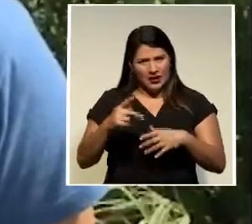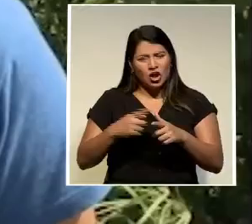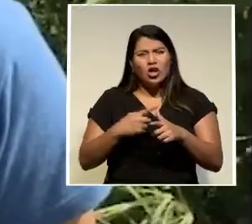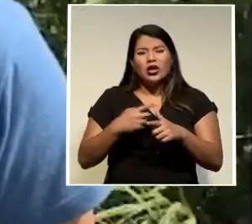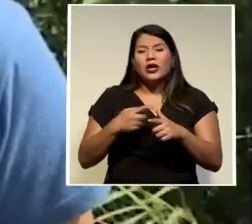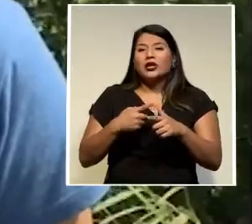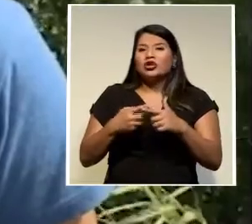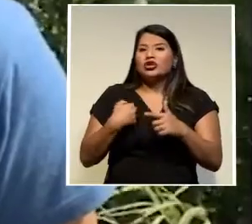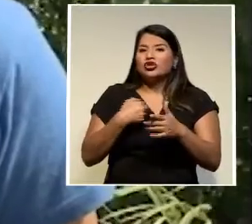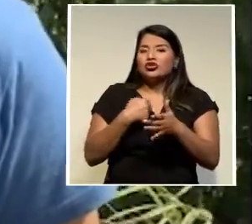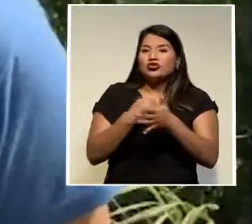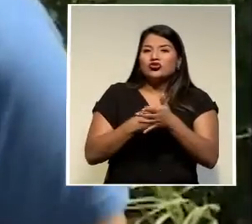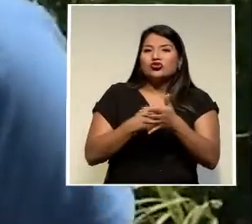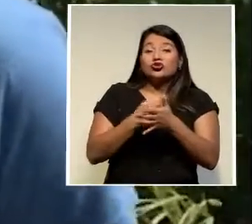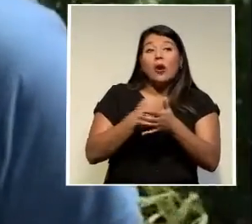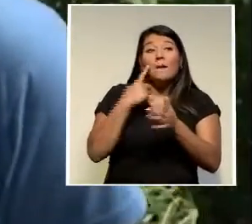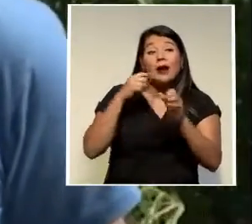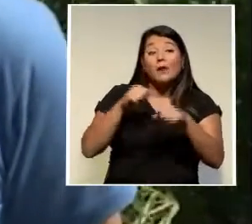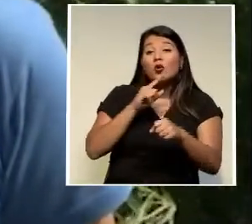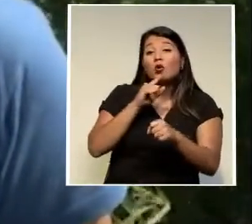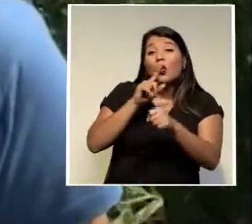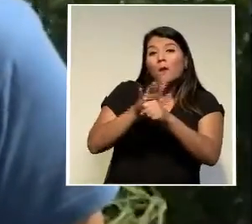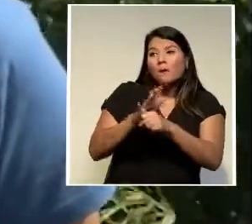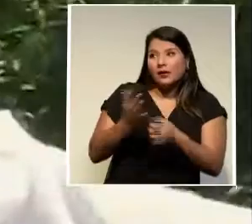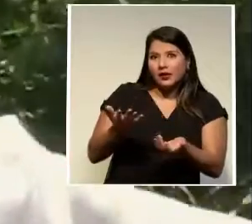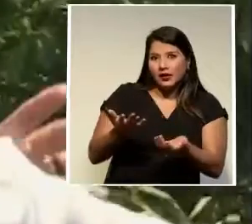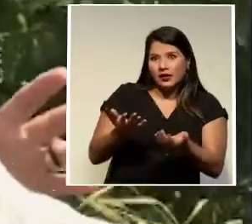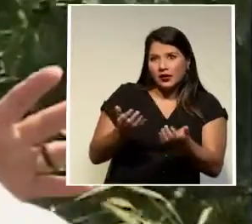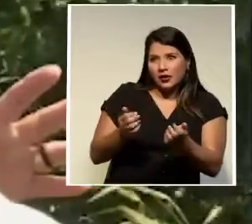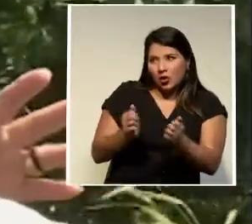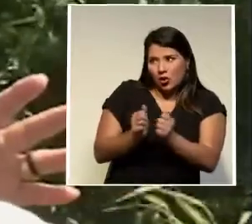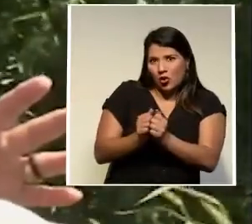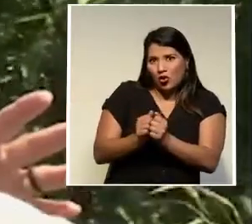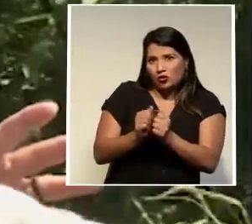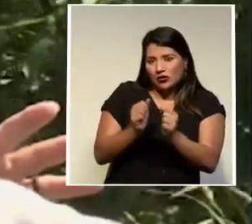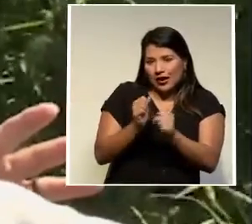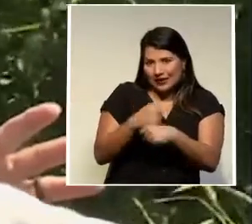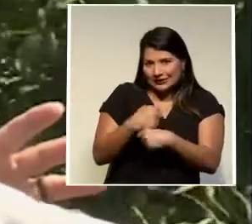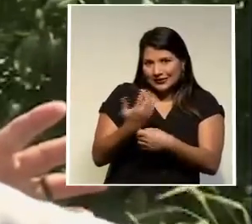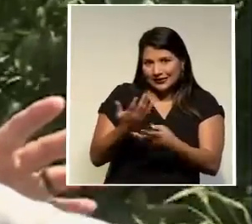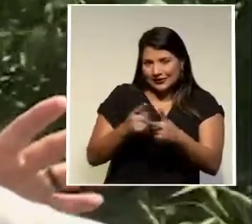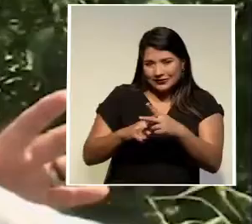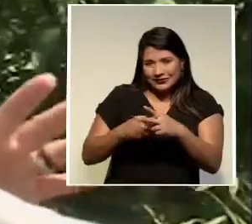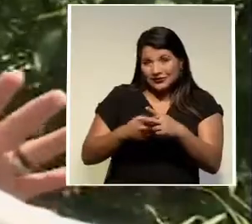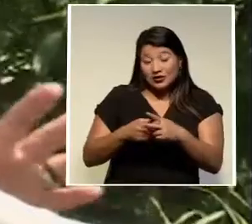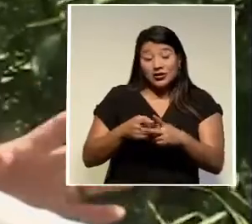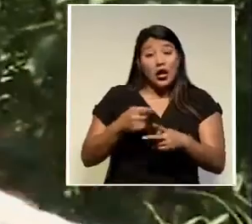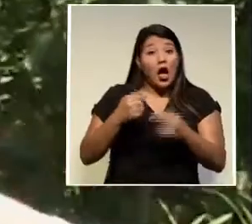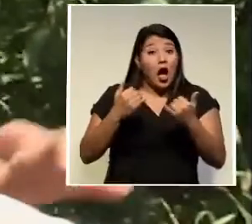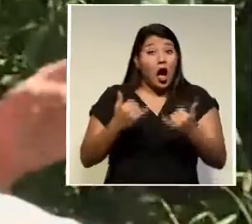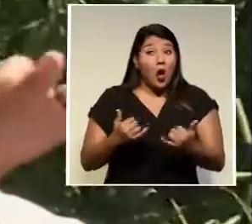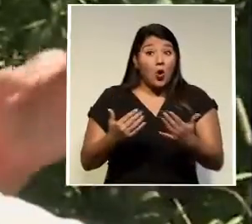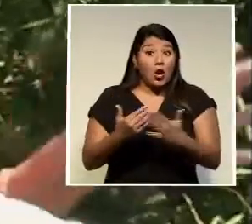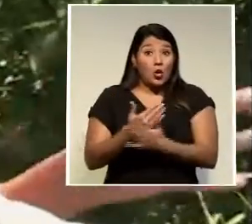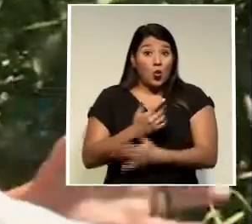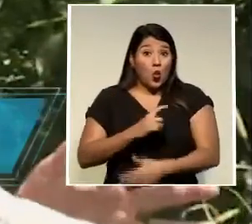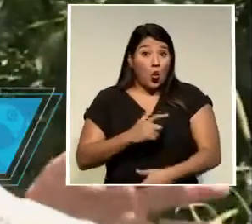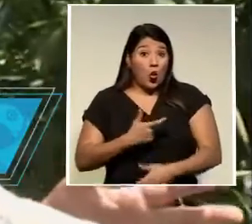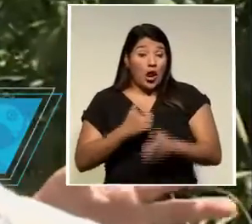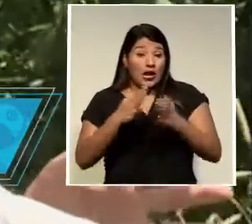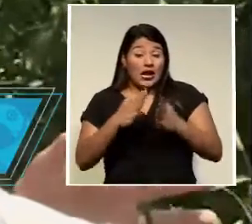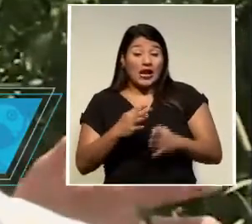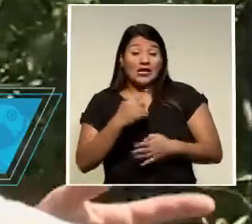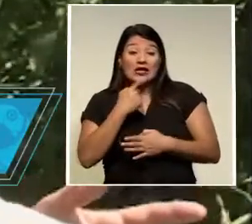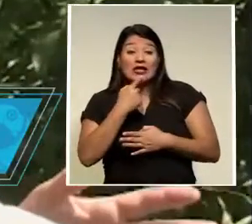con lo que se tiene que hacer. Ahora, este nuevo alcalde entró con que ya él en un